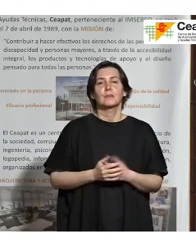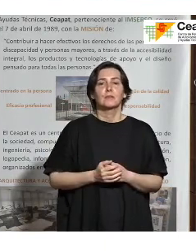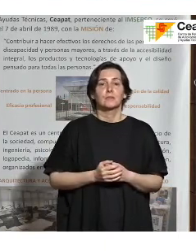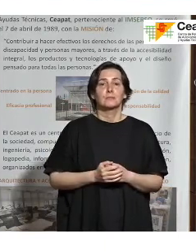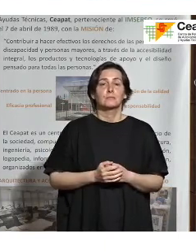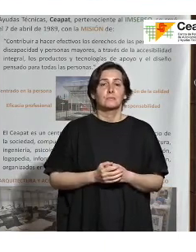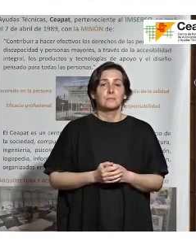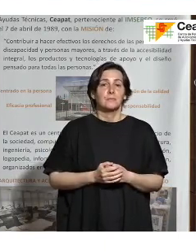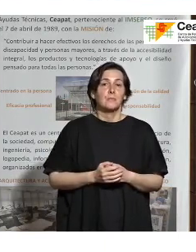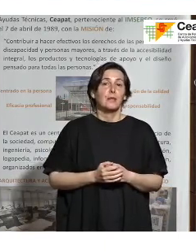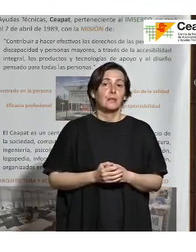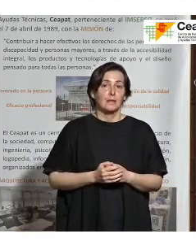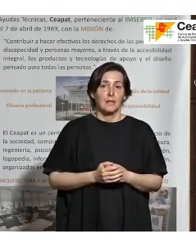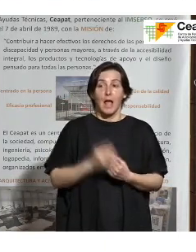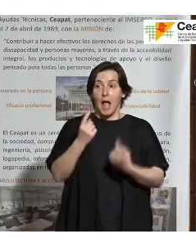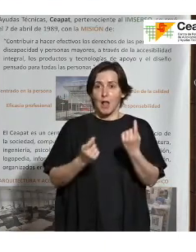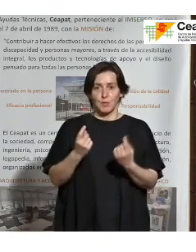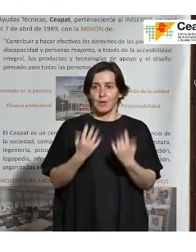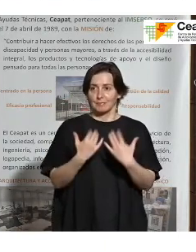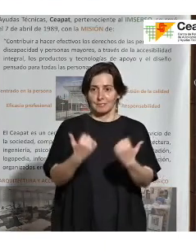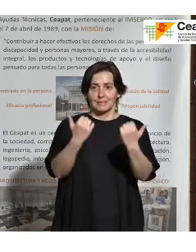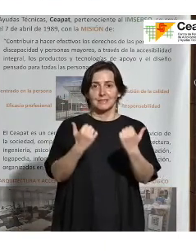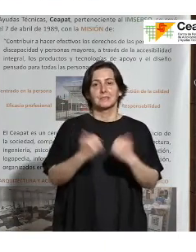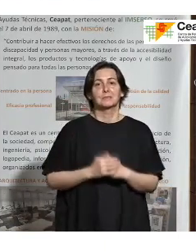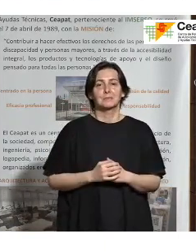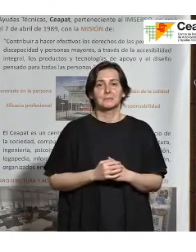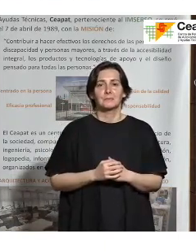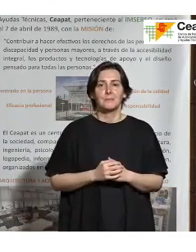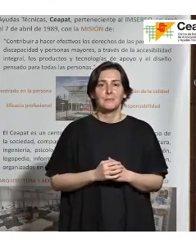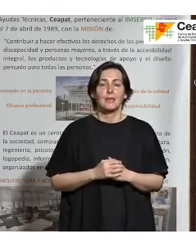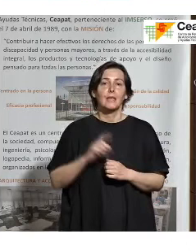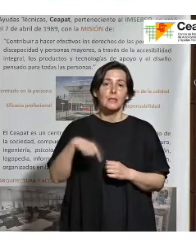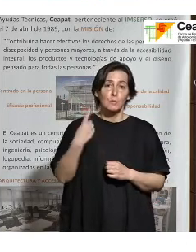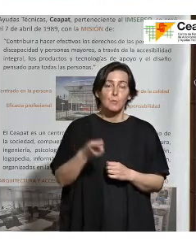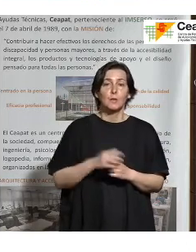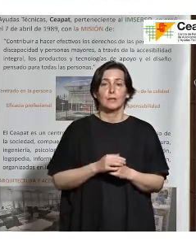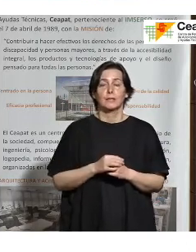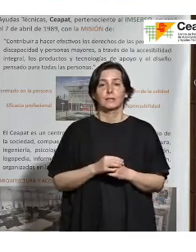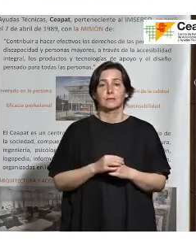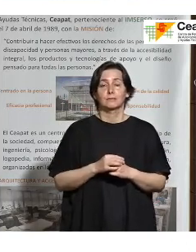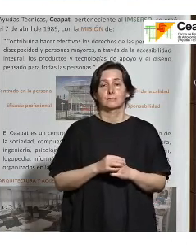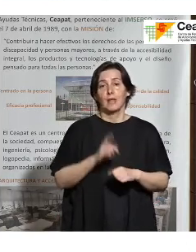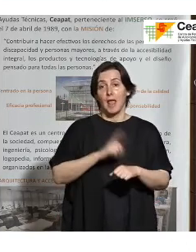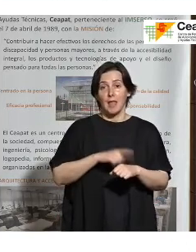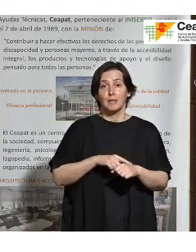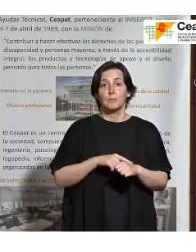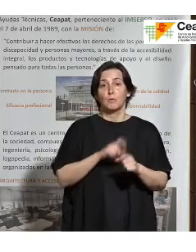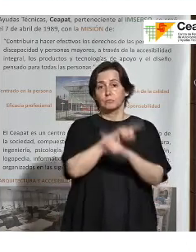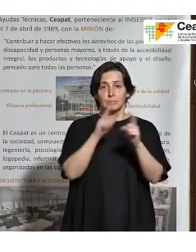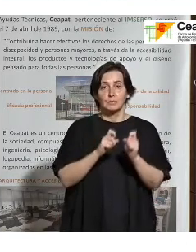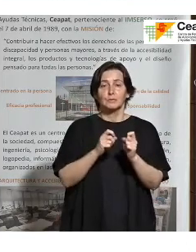al final hay algunas también que están aquí sentadas, como decía antes Lucía, y que luego en el periodo de preguntas y comentarios